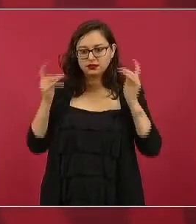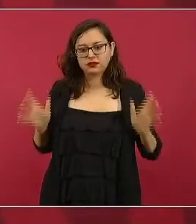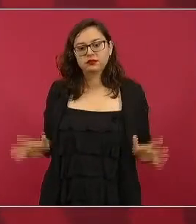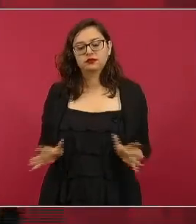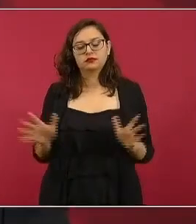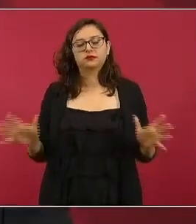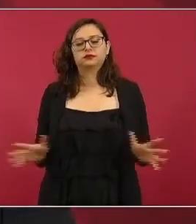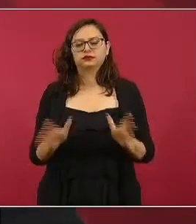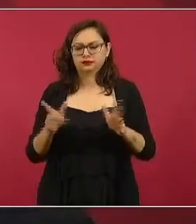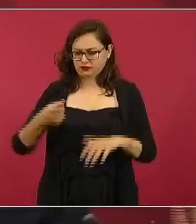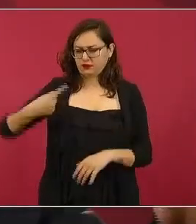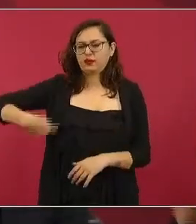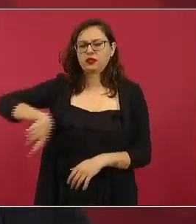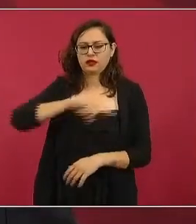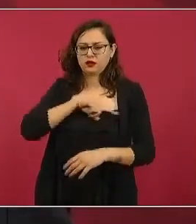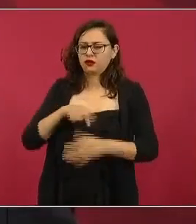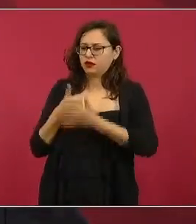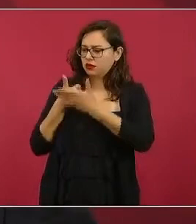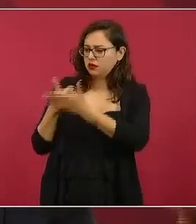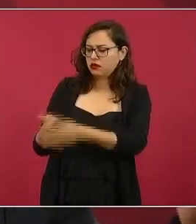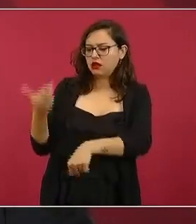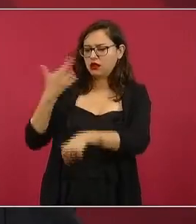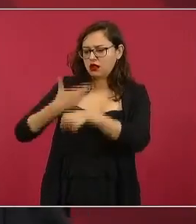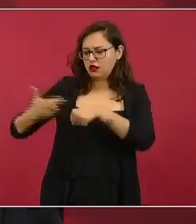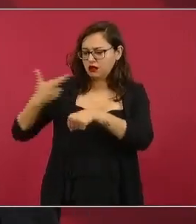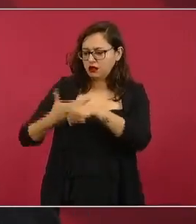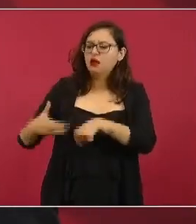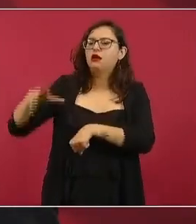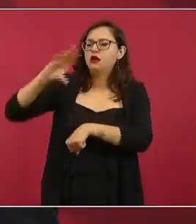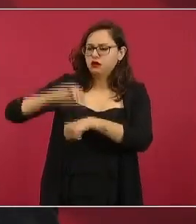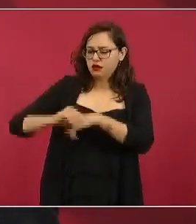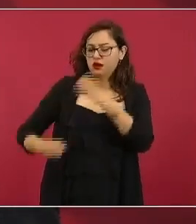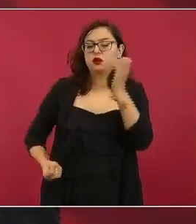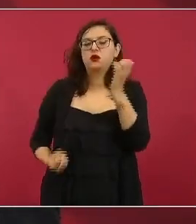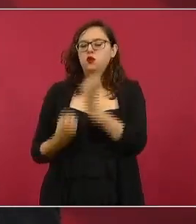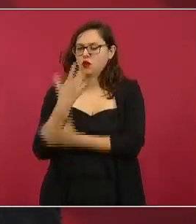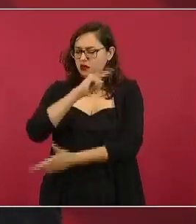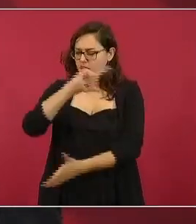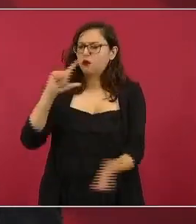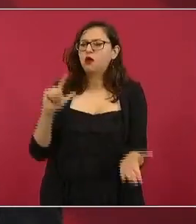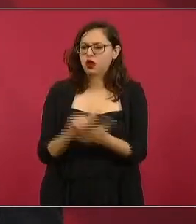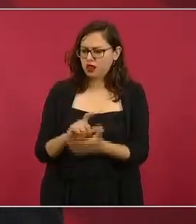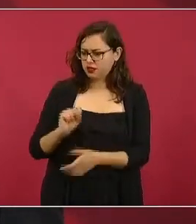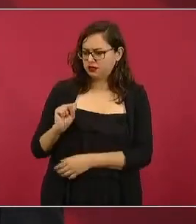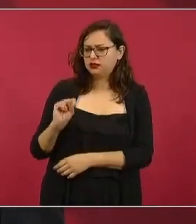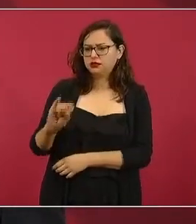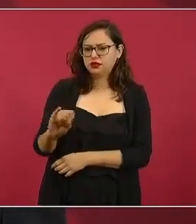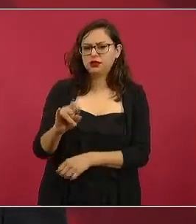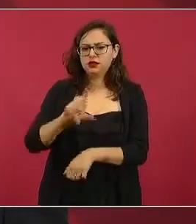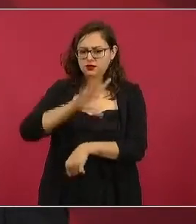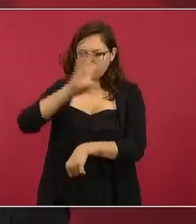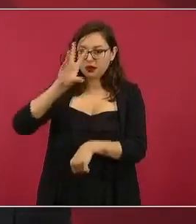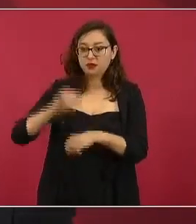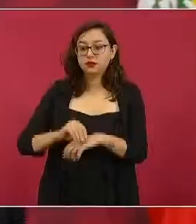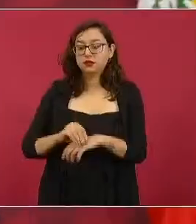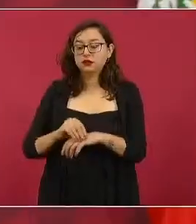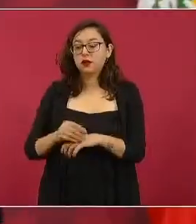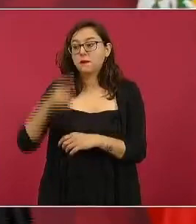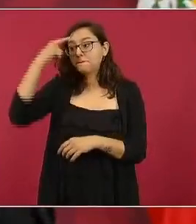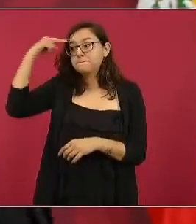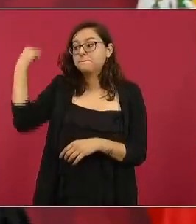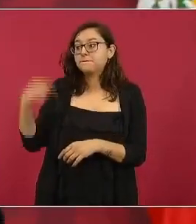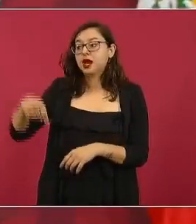para que tengan sus permisos de conformidad con la ley incluso